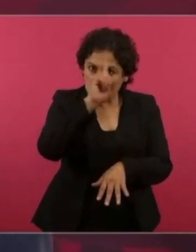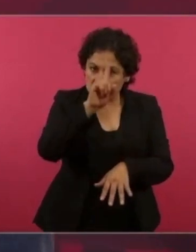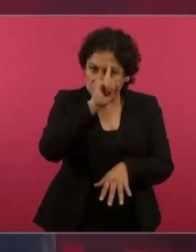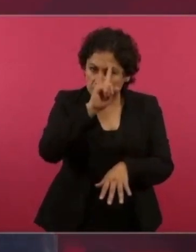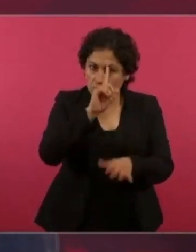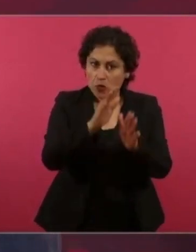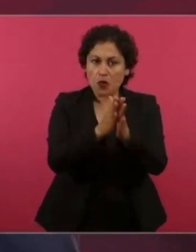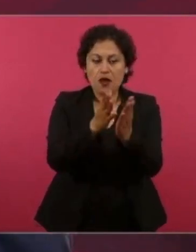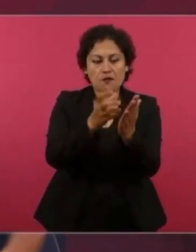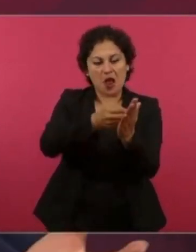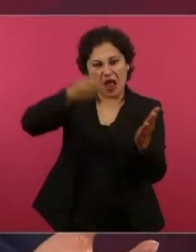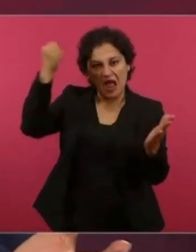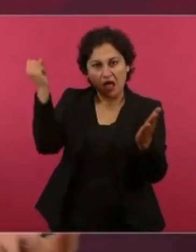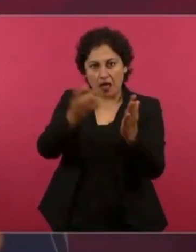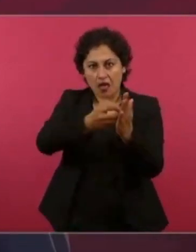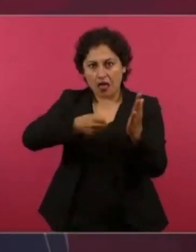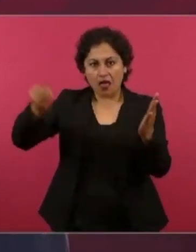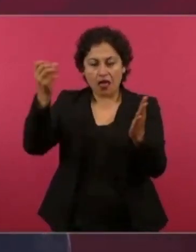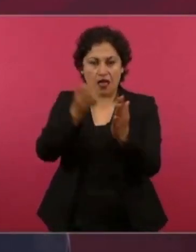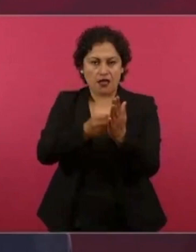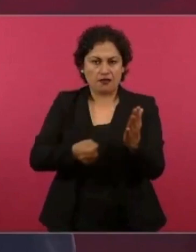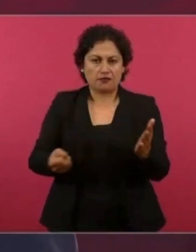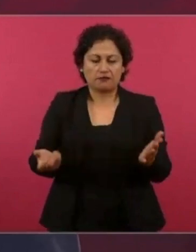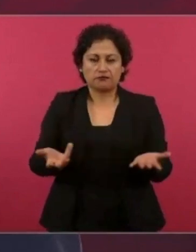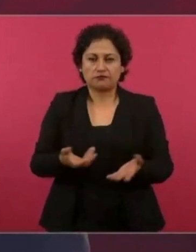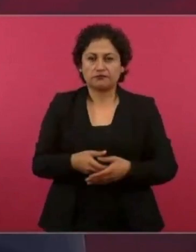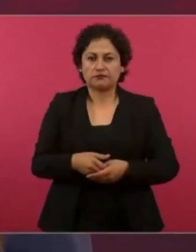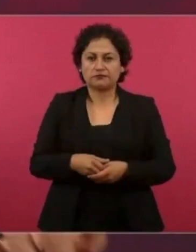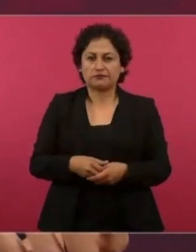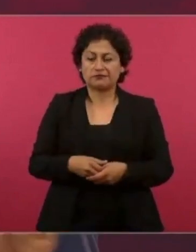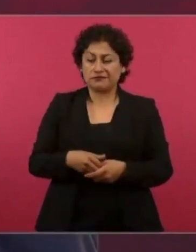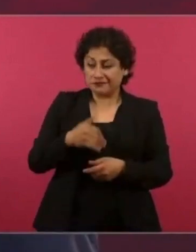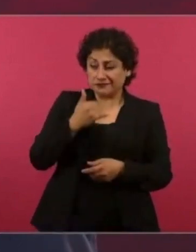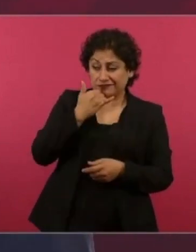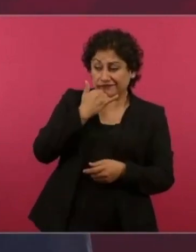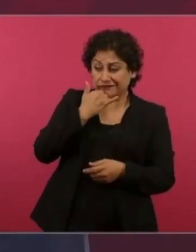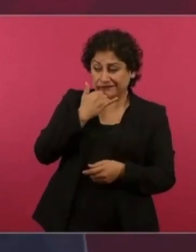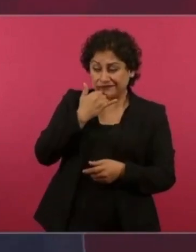de los libros, ¿cómo es eso?